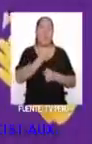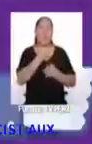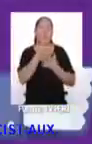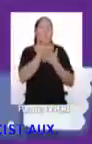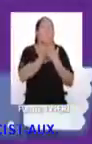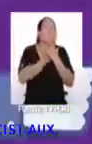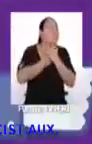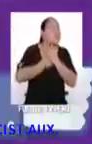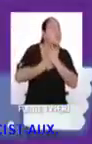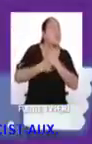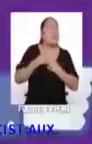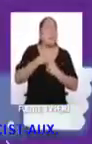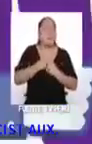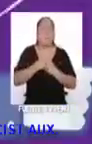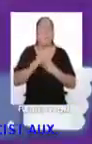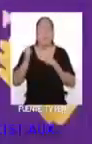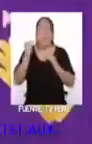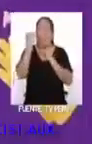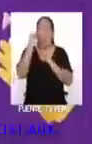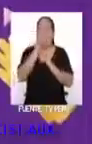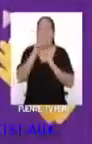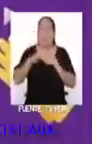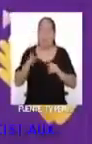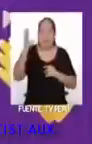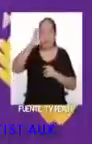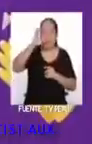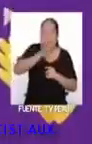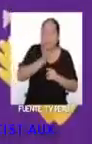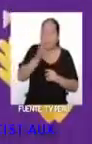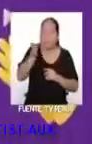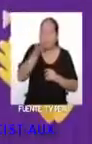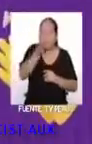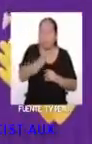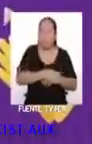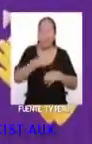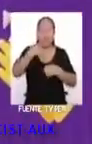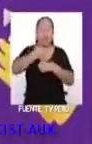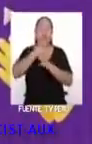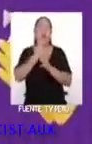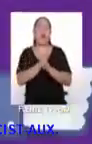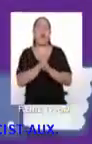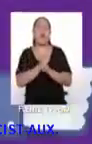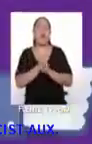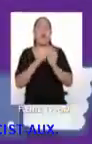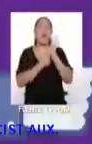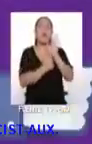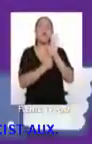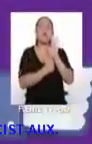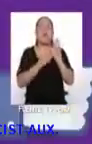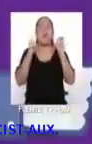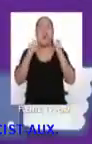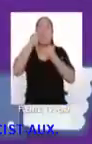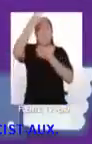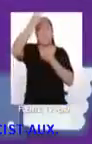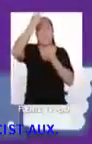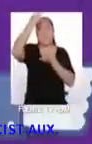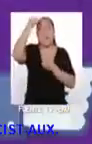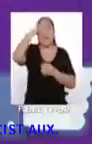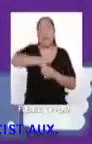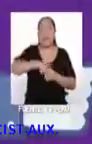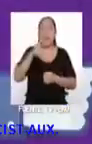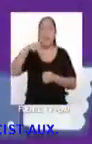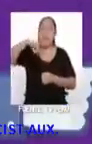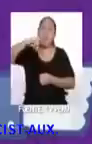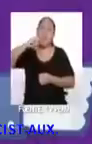es algo que no tiene límites. Y es algo que me motivó a perseguir este sueño de ser creador de contenido. Acerca de este tema porque el K-pop es muy